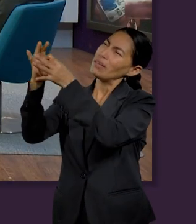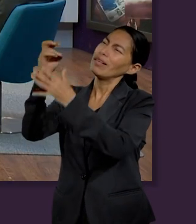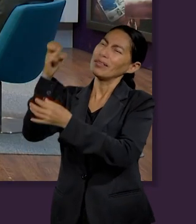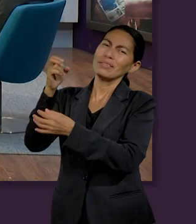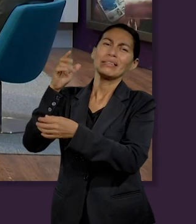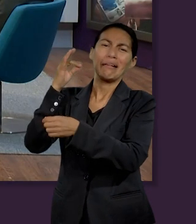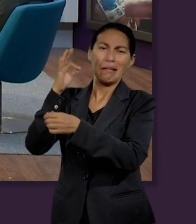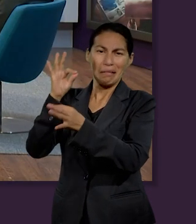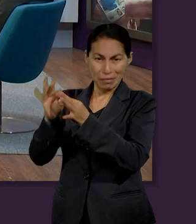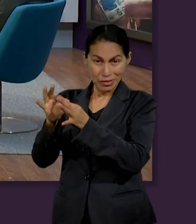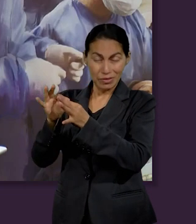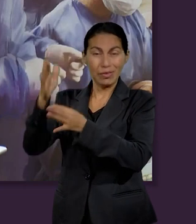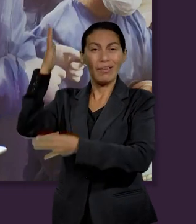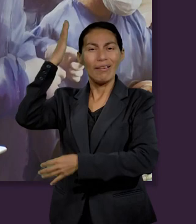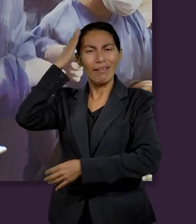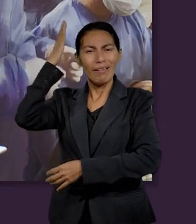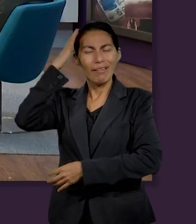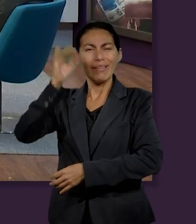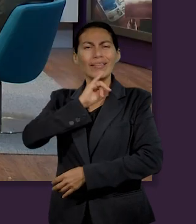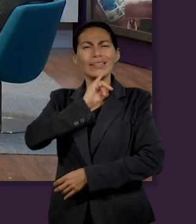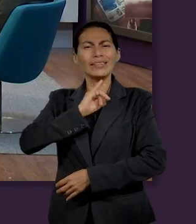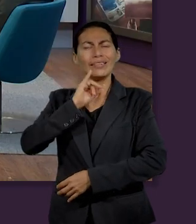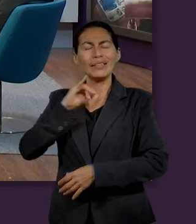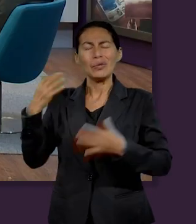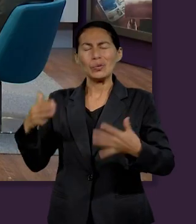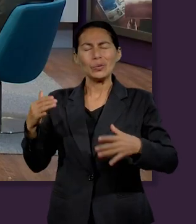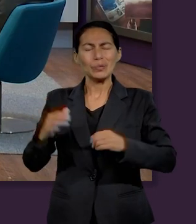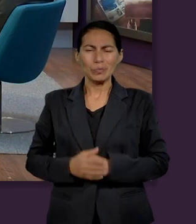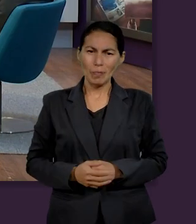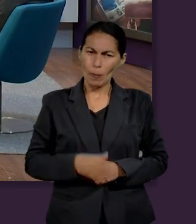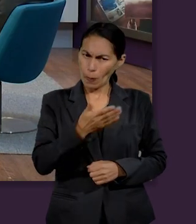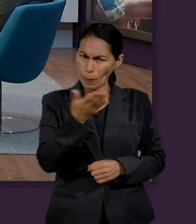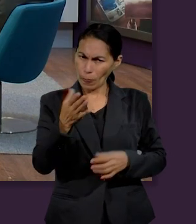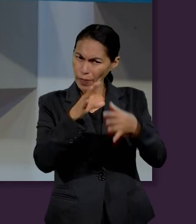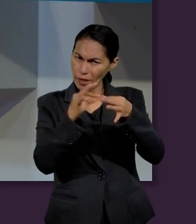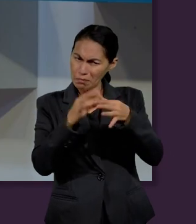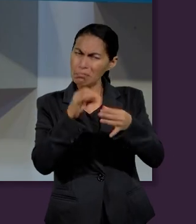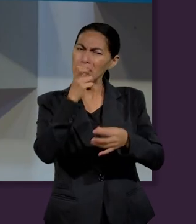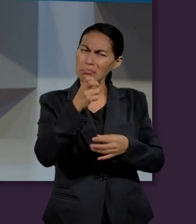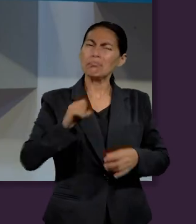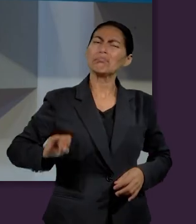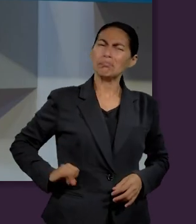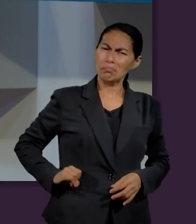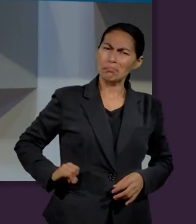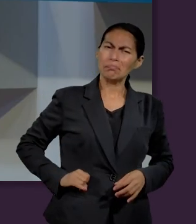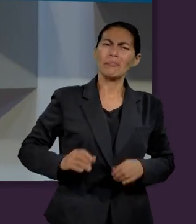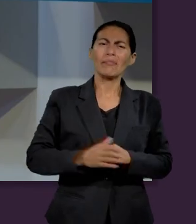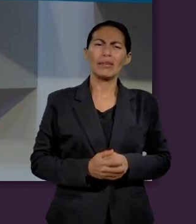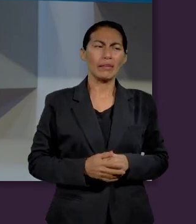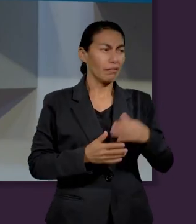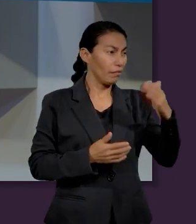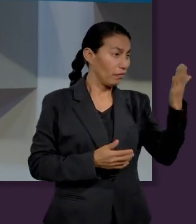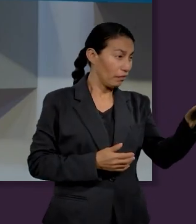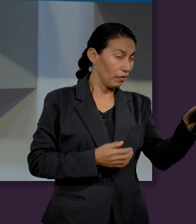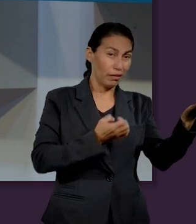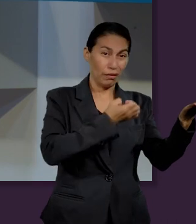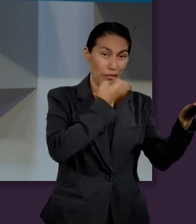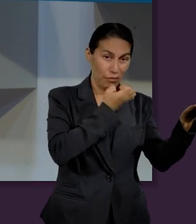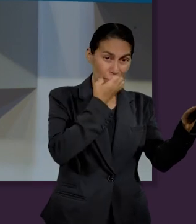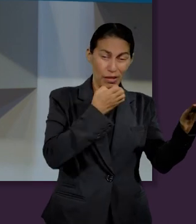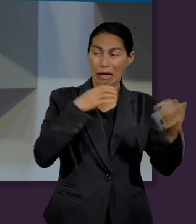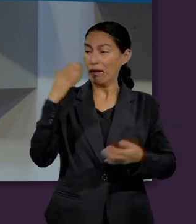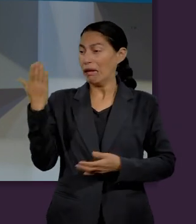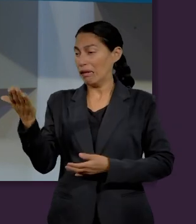para ser el líder de Israel que interesantes las ideas que presentas porque en este contraste